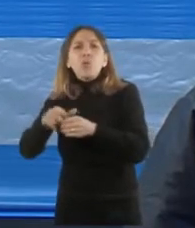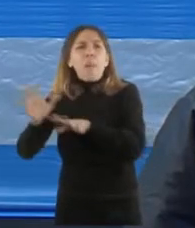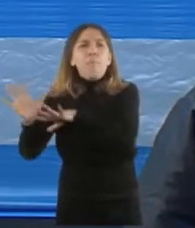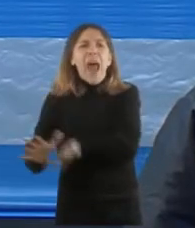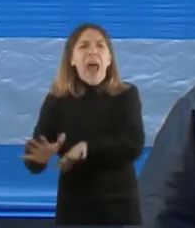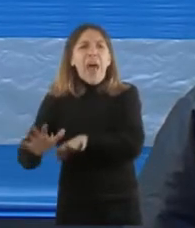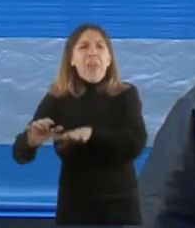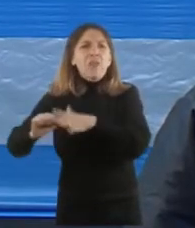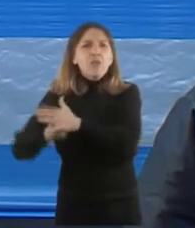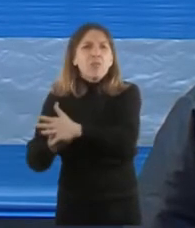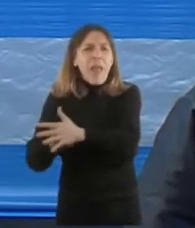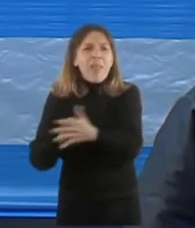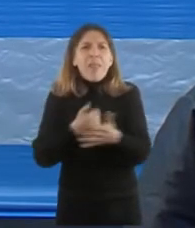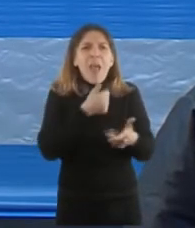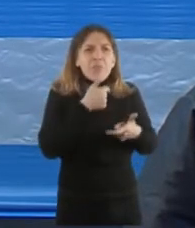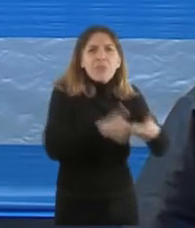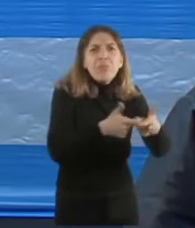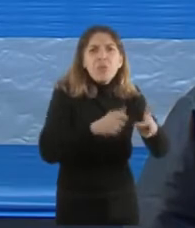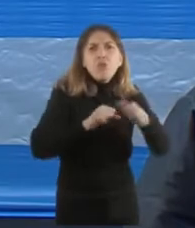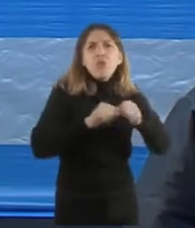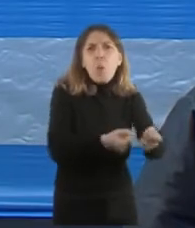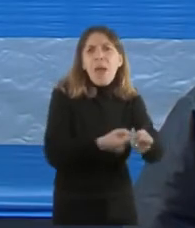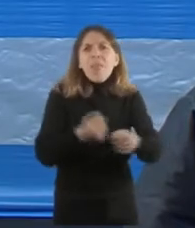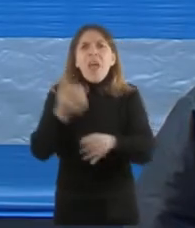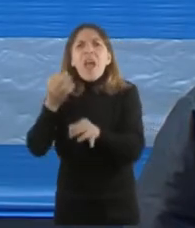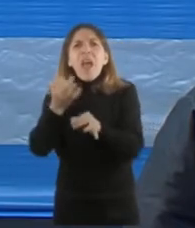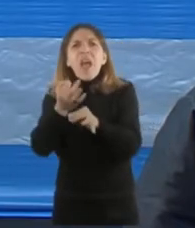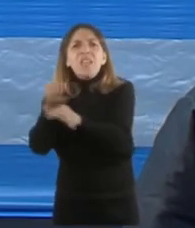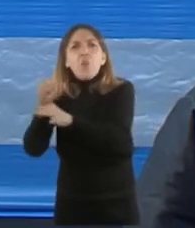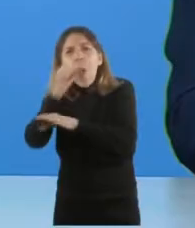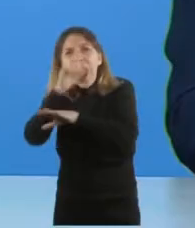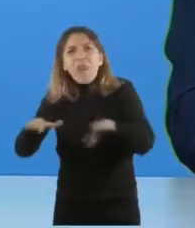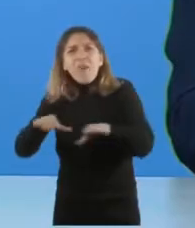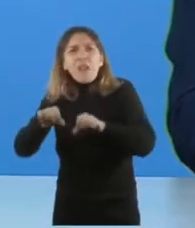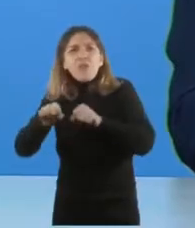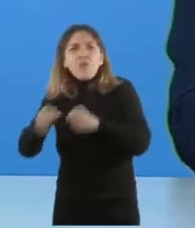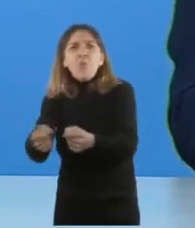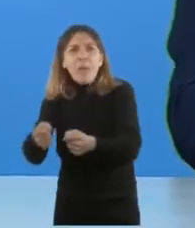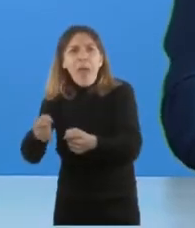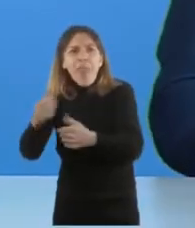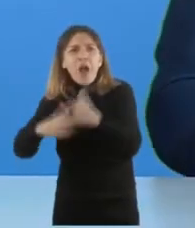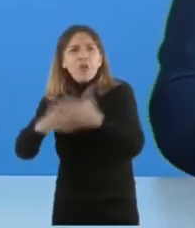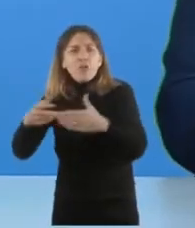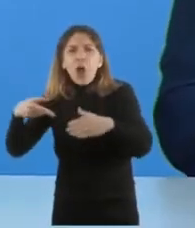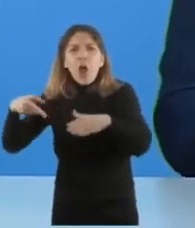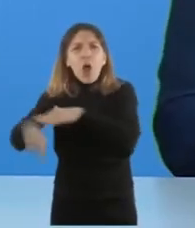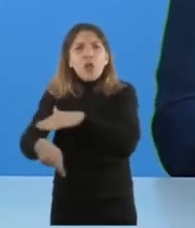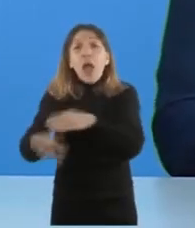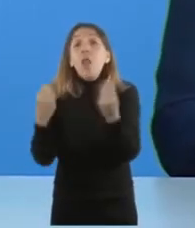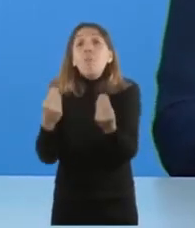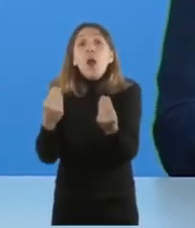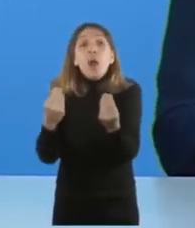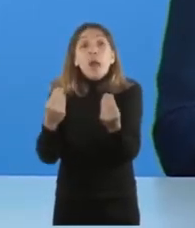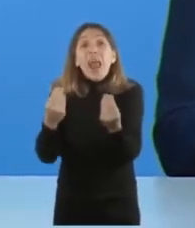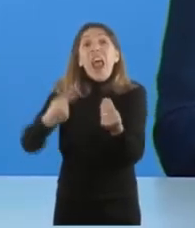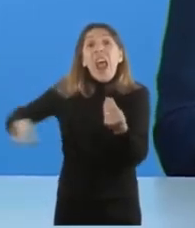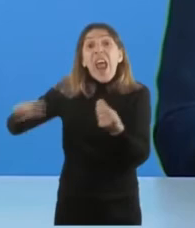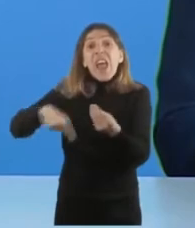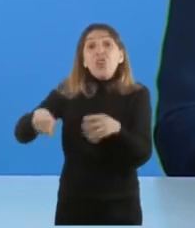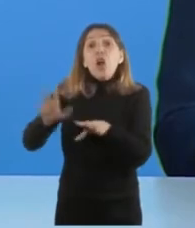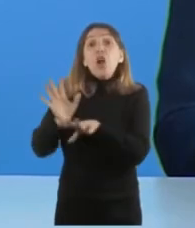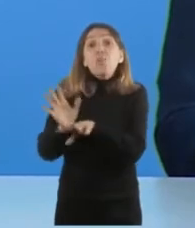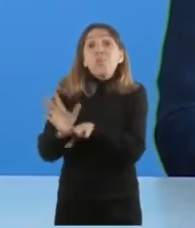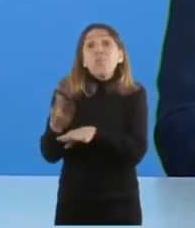ferroviarias paradas, jardines de infantes parados, porque en definitiva lo que hicieron fue ajustar